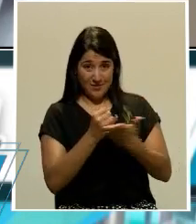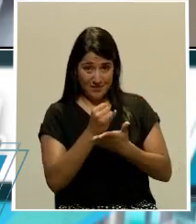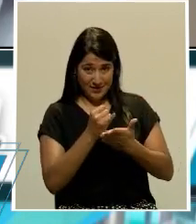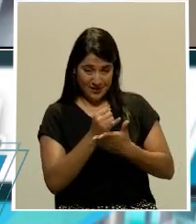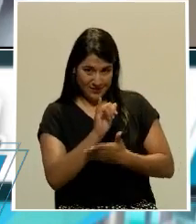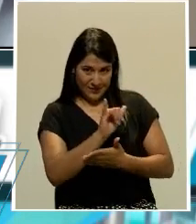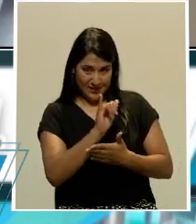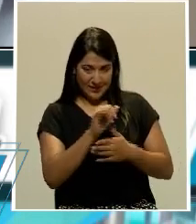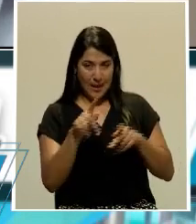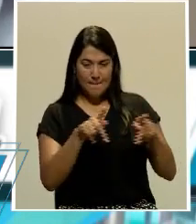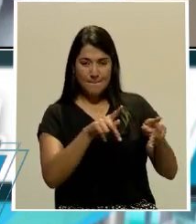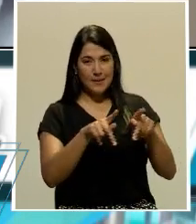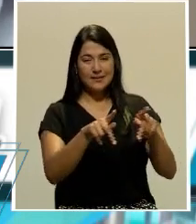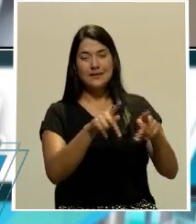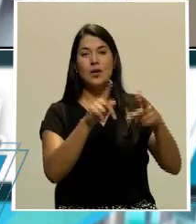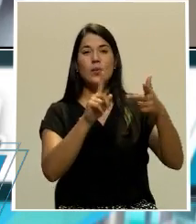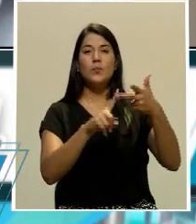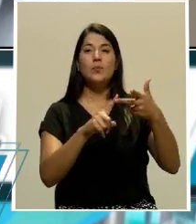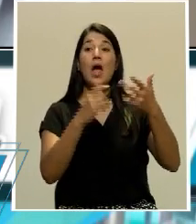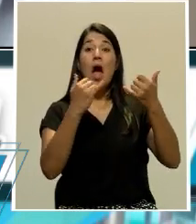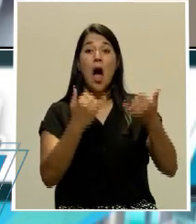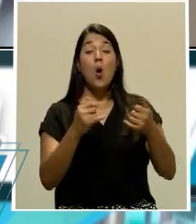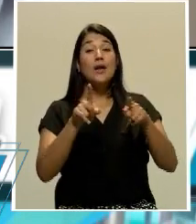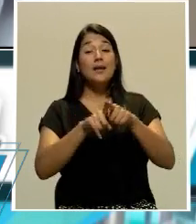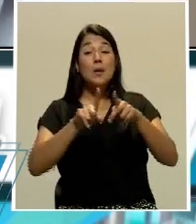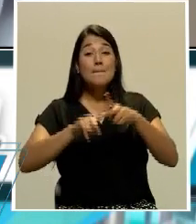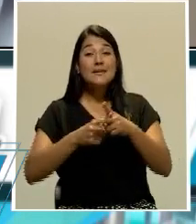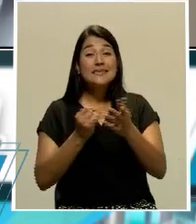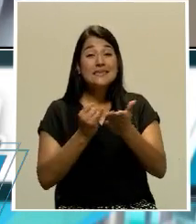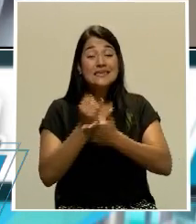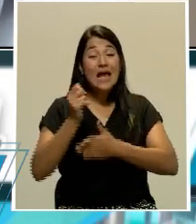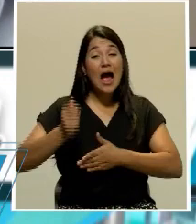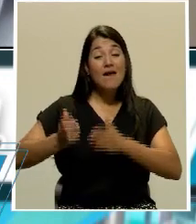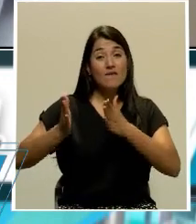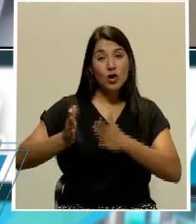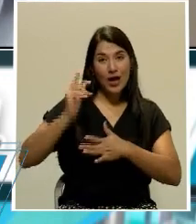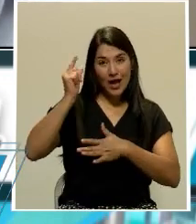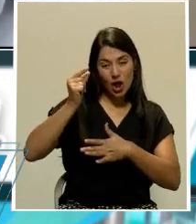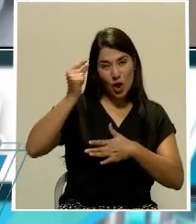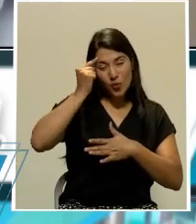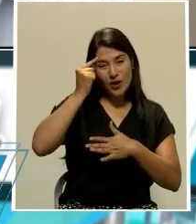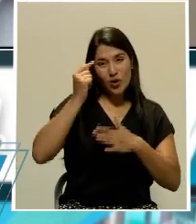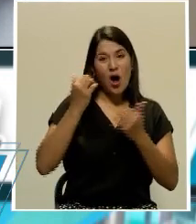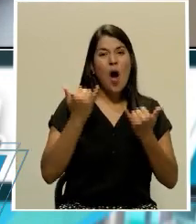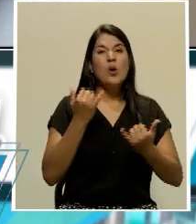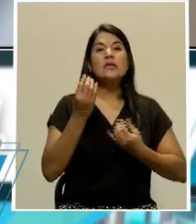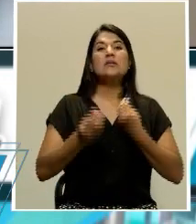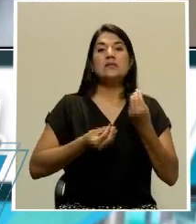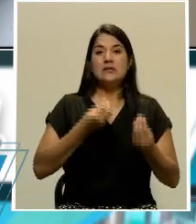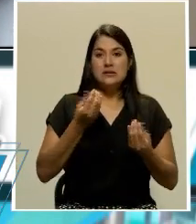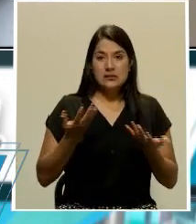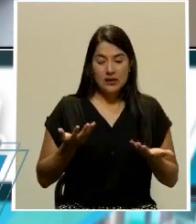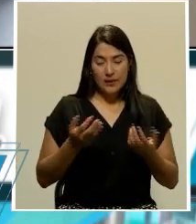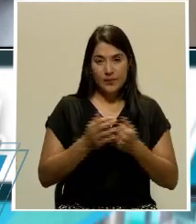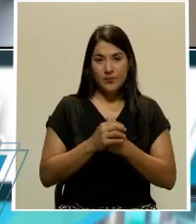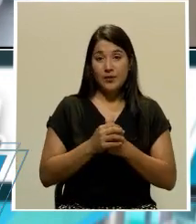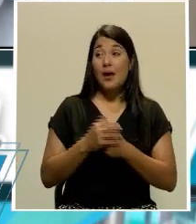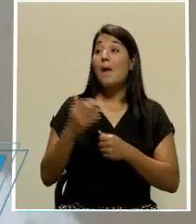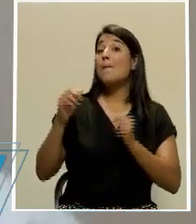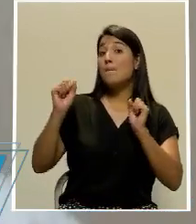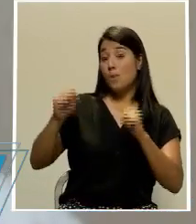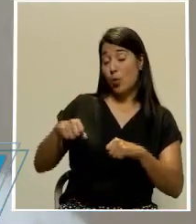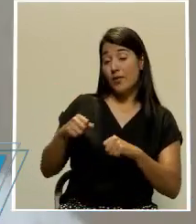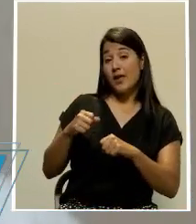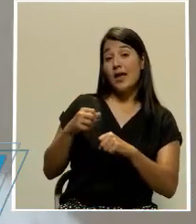el frente en la Procuraduría. ¿Cuál es el impacto de esto? Va a tener varios